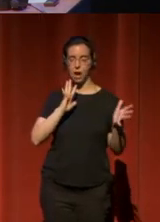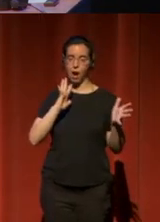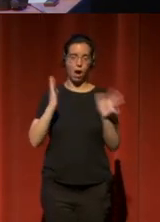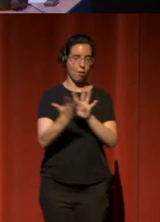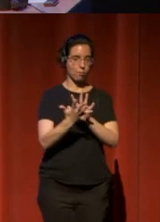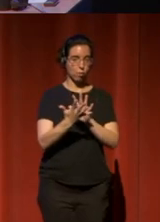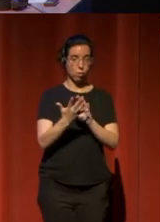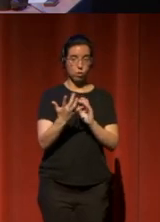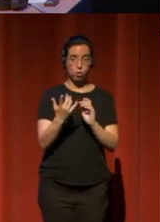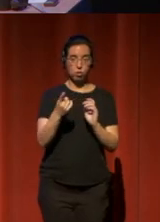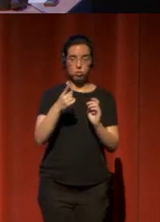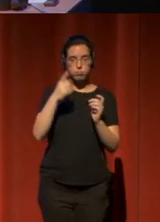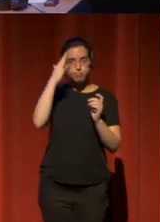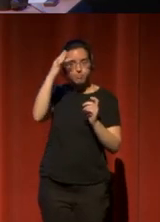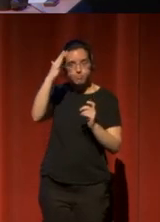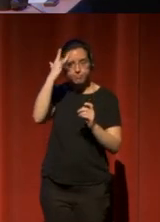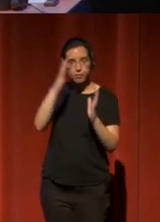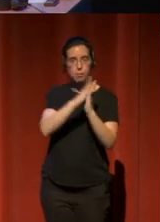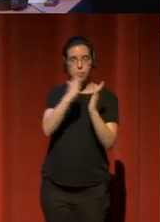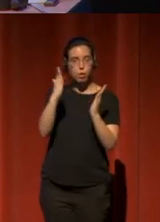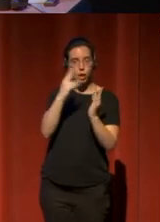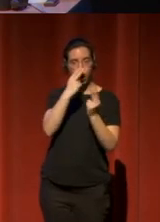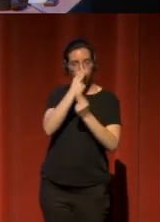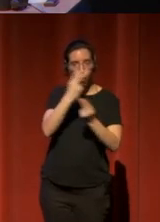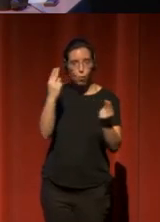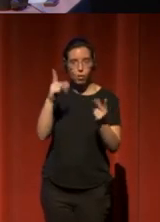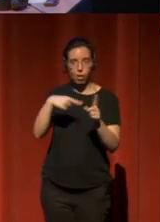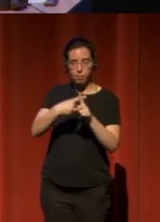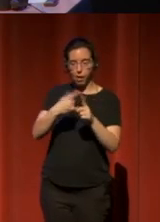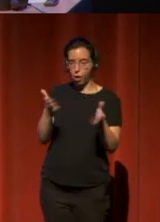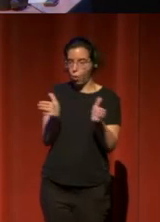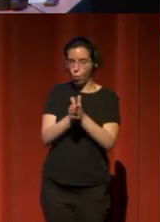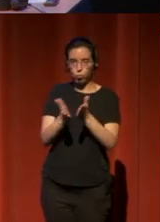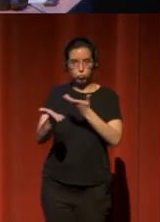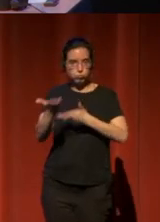bibliotecas públicas y trabajar juntos para hacerlas posibles.